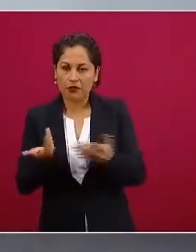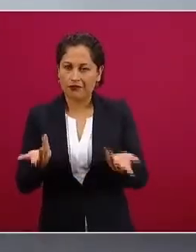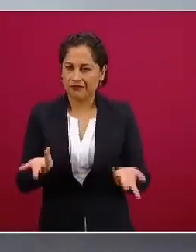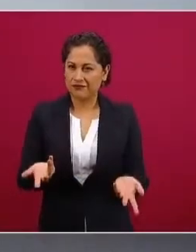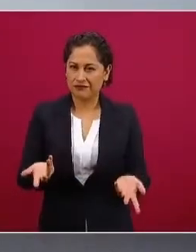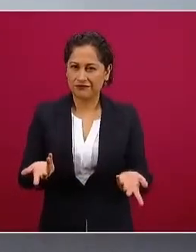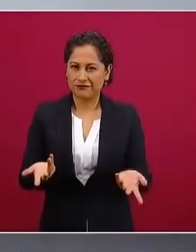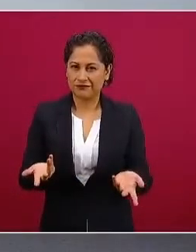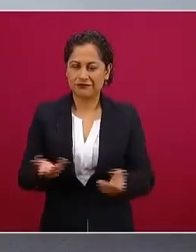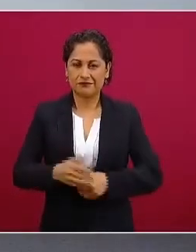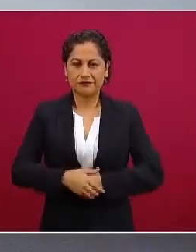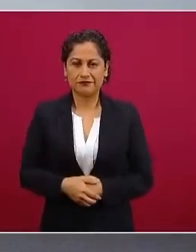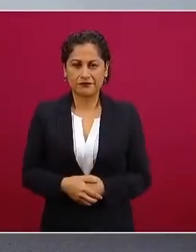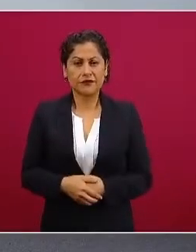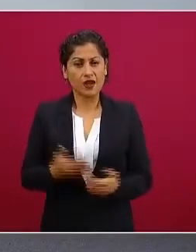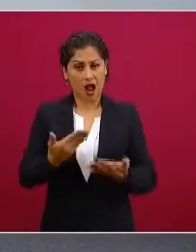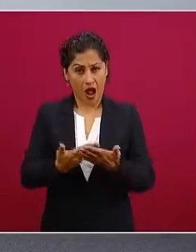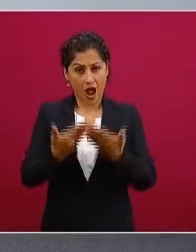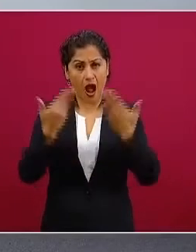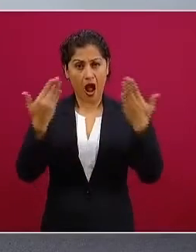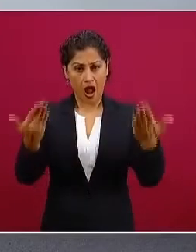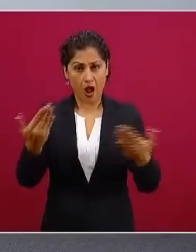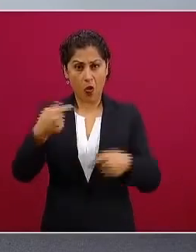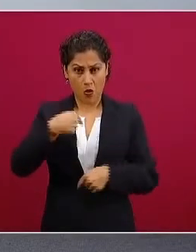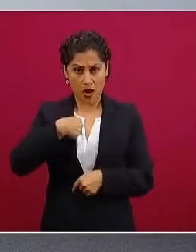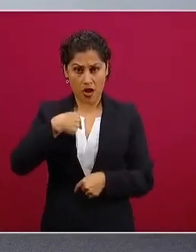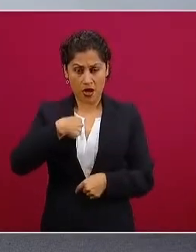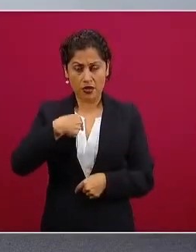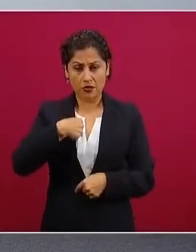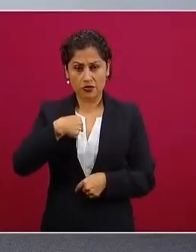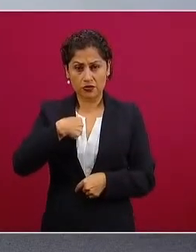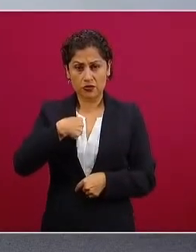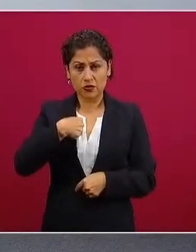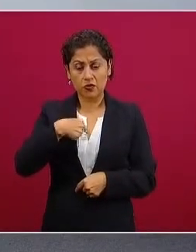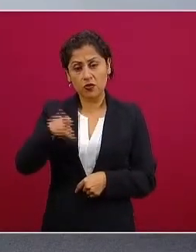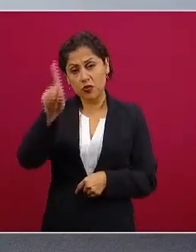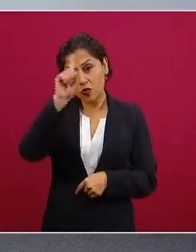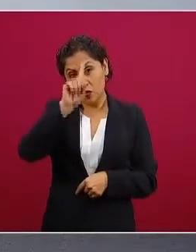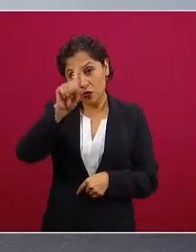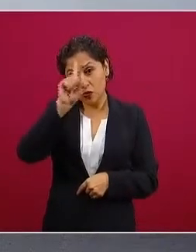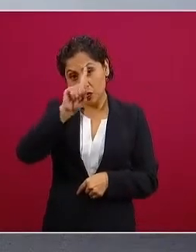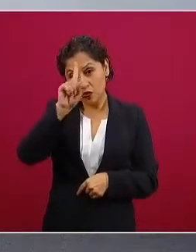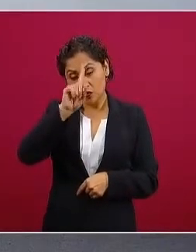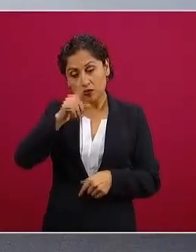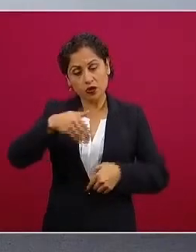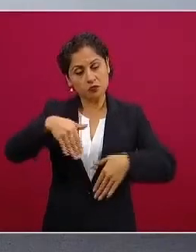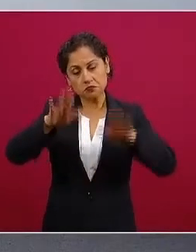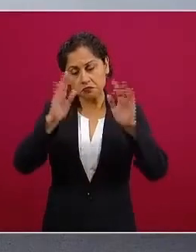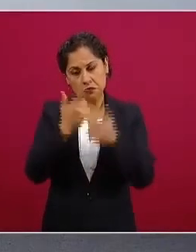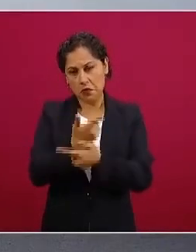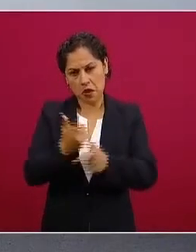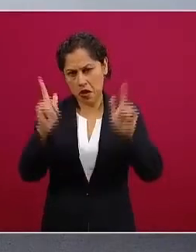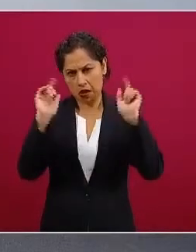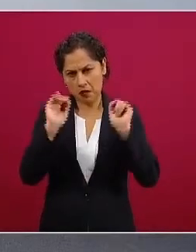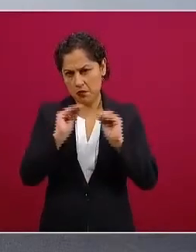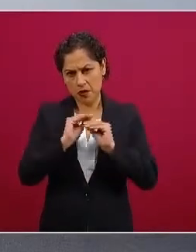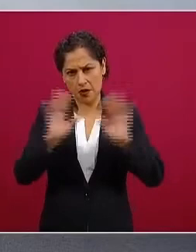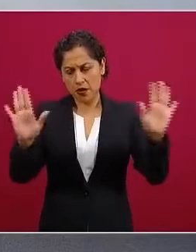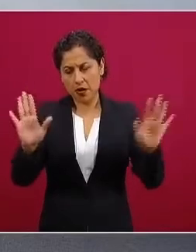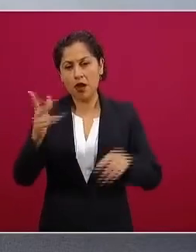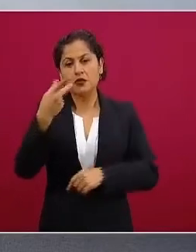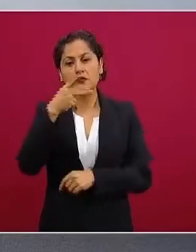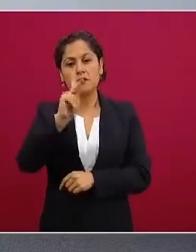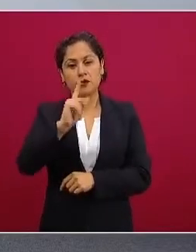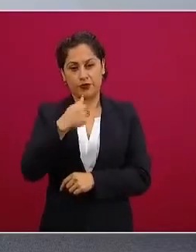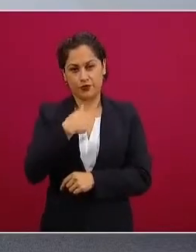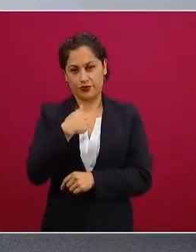ahora yo le sugerí ojalá y me haya hecho caso pero es libre es soberano le dije al